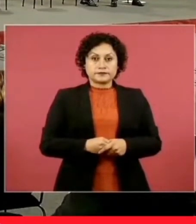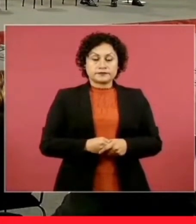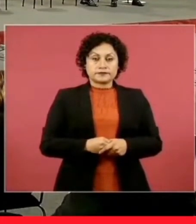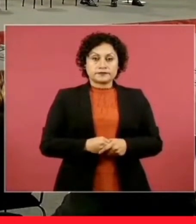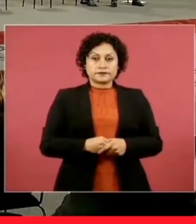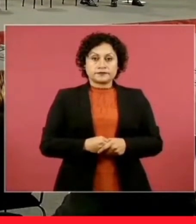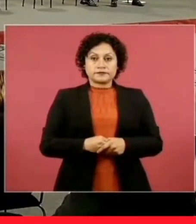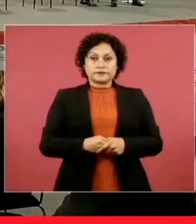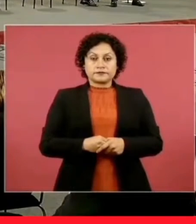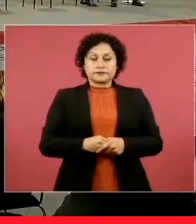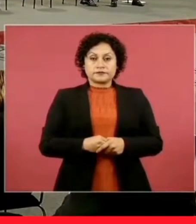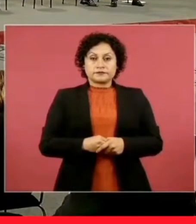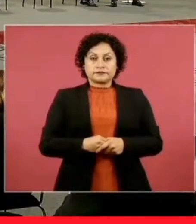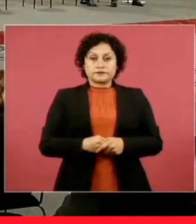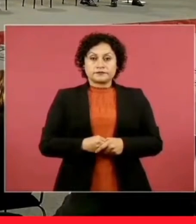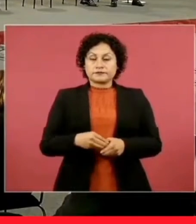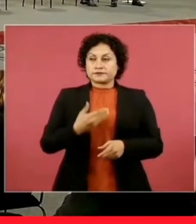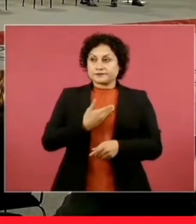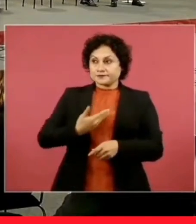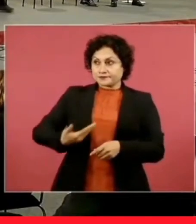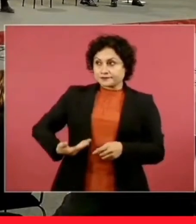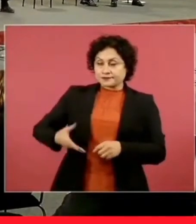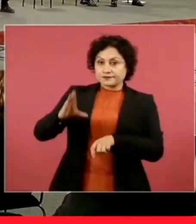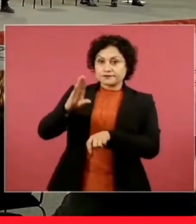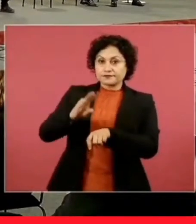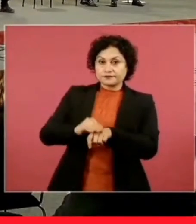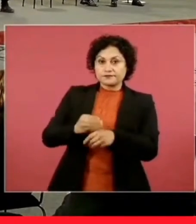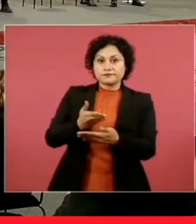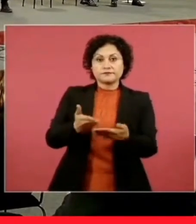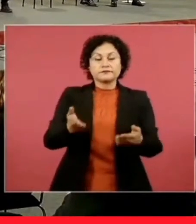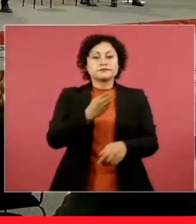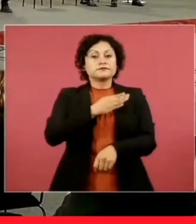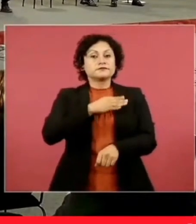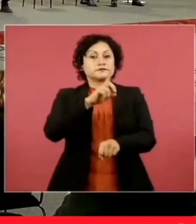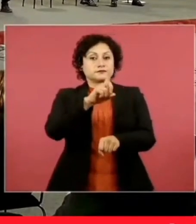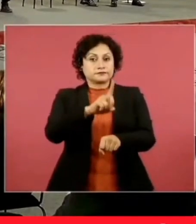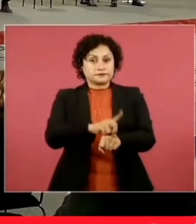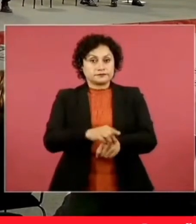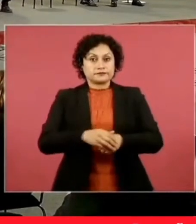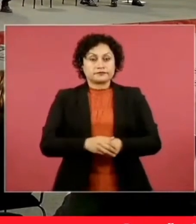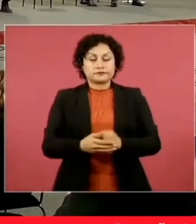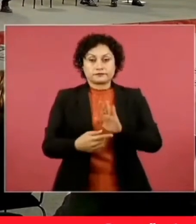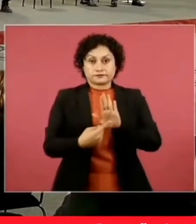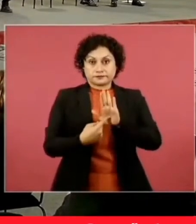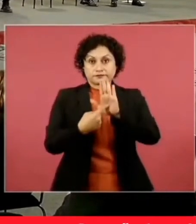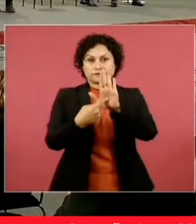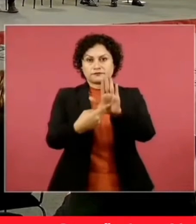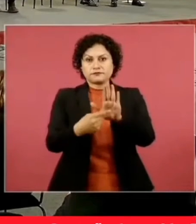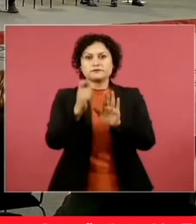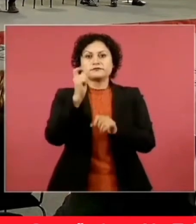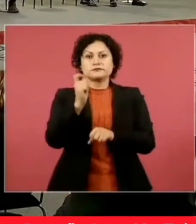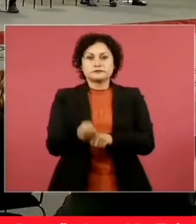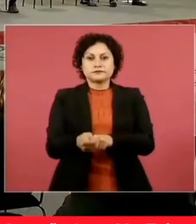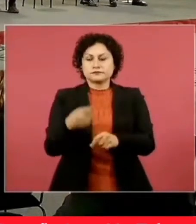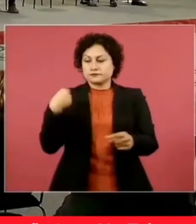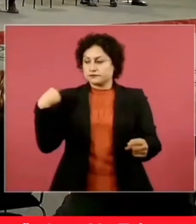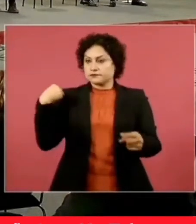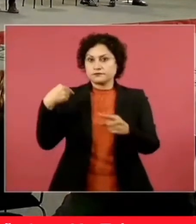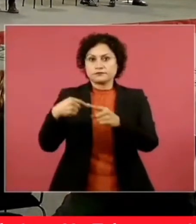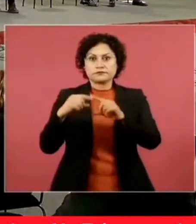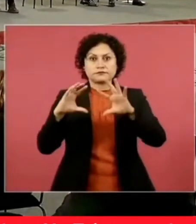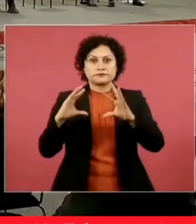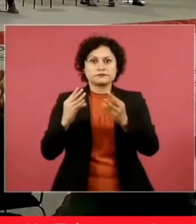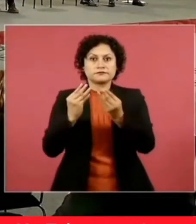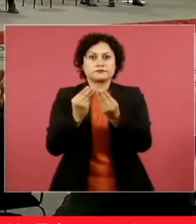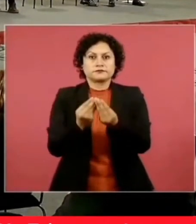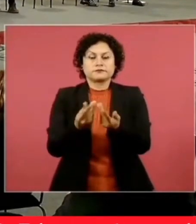Con su permiso, señor presidente. Buenos días a todas y todos. Presentamos aquí lo que se ha logrado avanzar a través